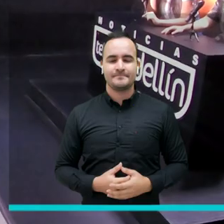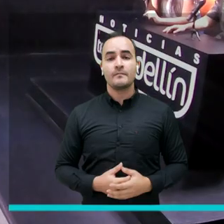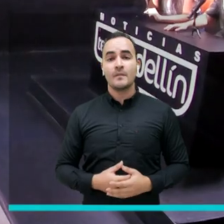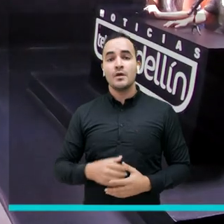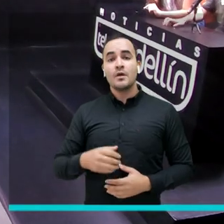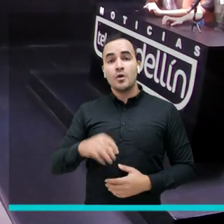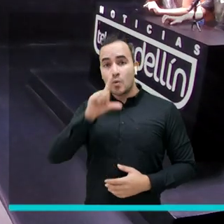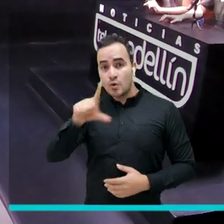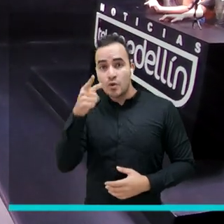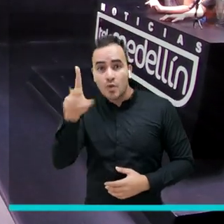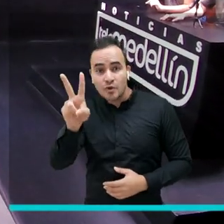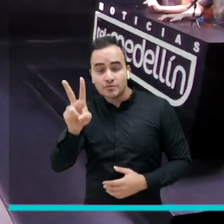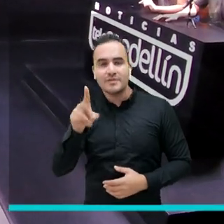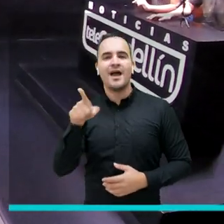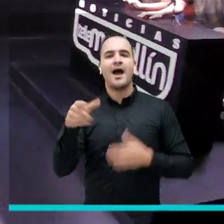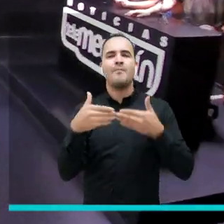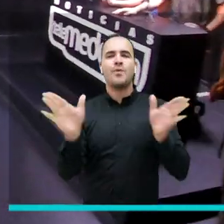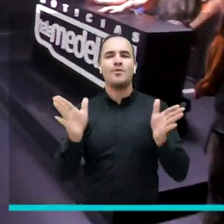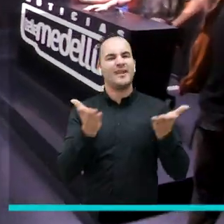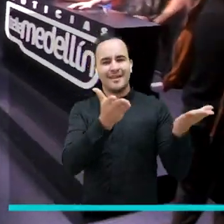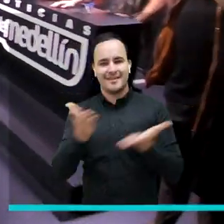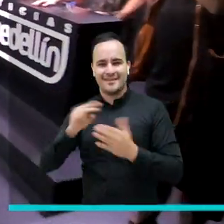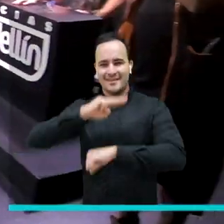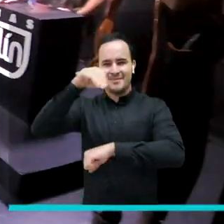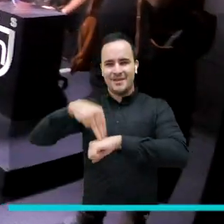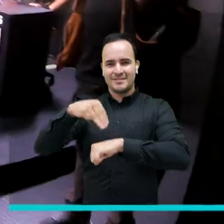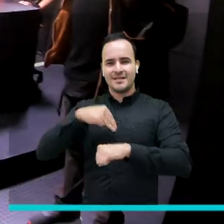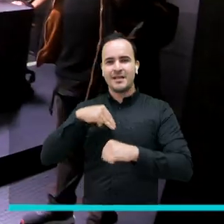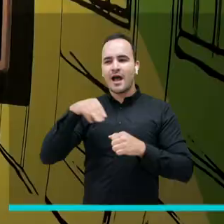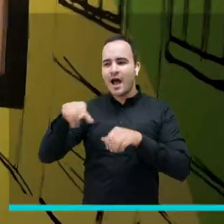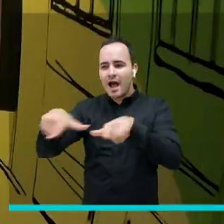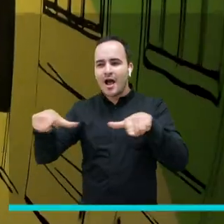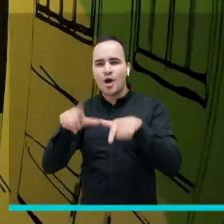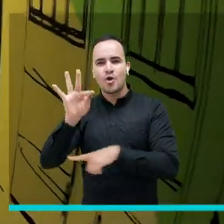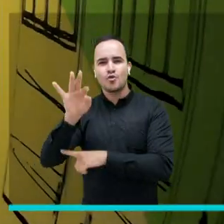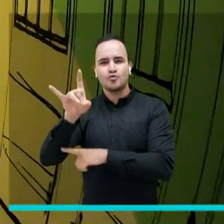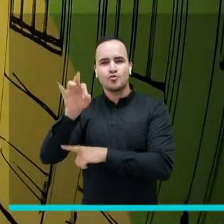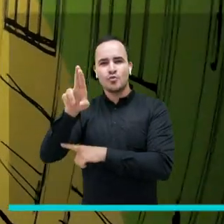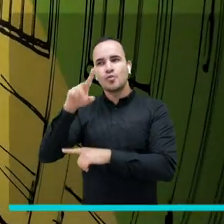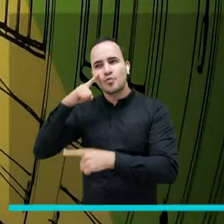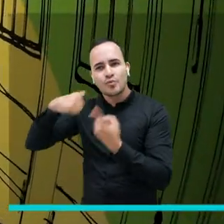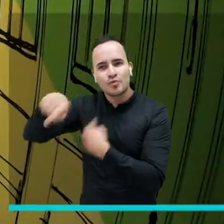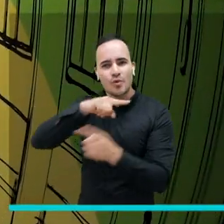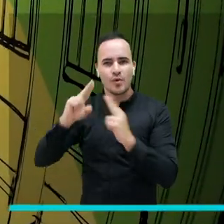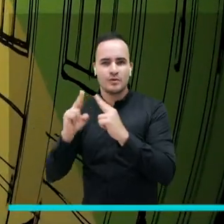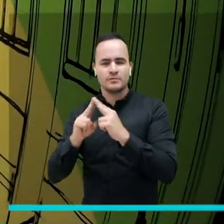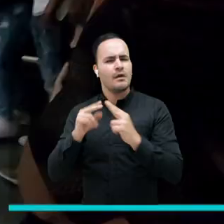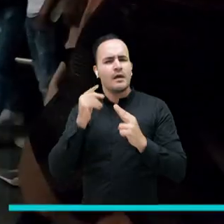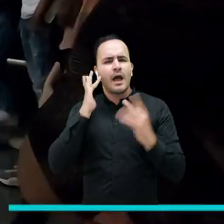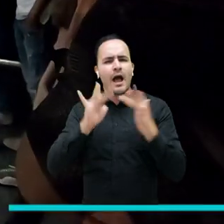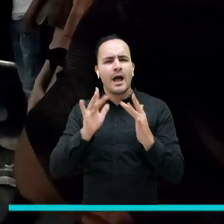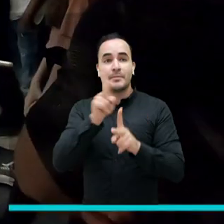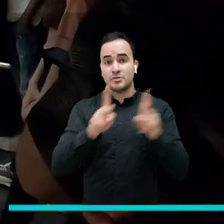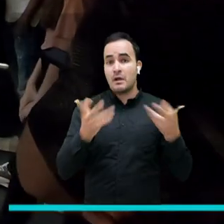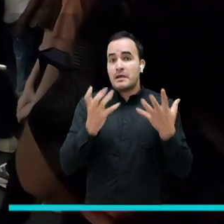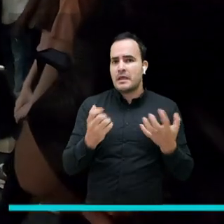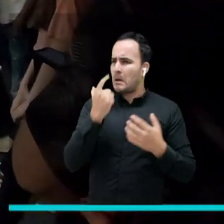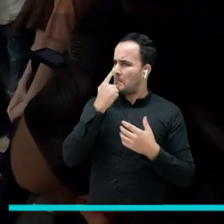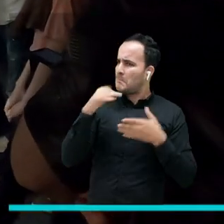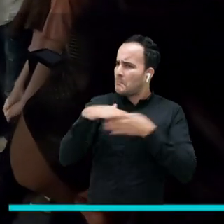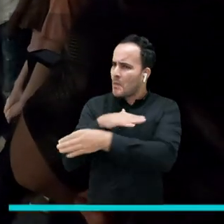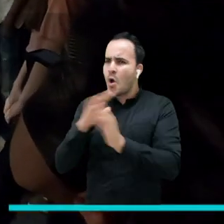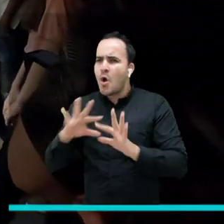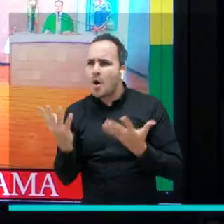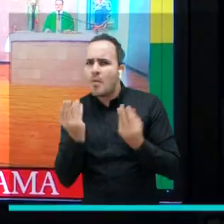El próximo 12 de julio se reactivará el Tour Telemedellín, un recorrido interactivo que permite a los visitantes ver la producción de los